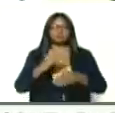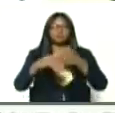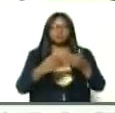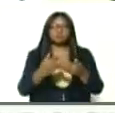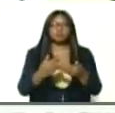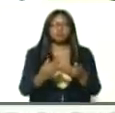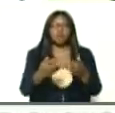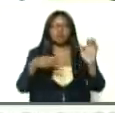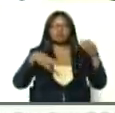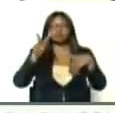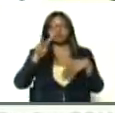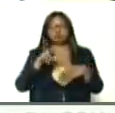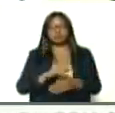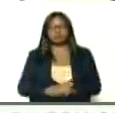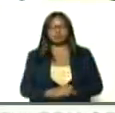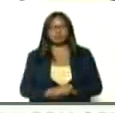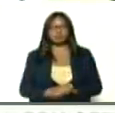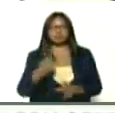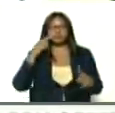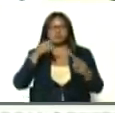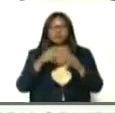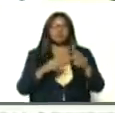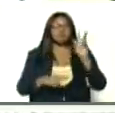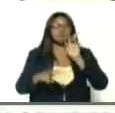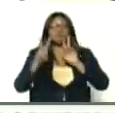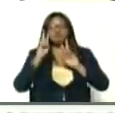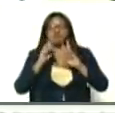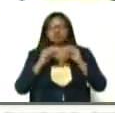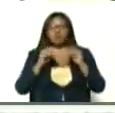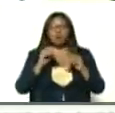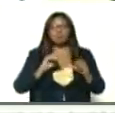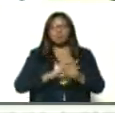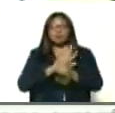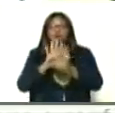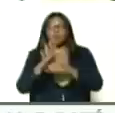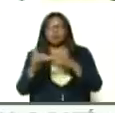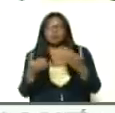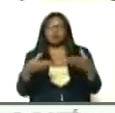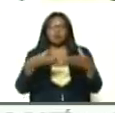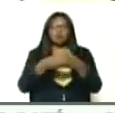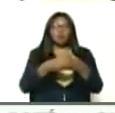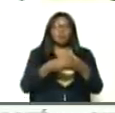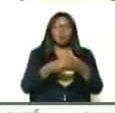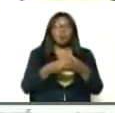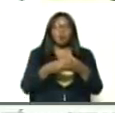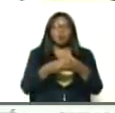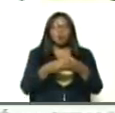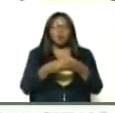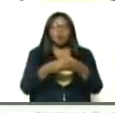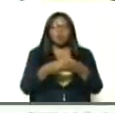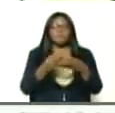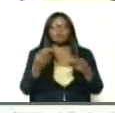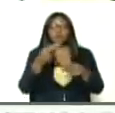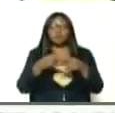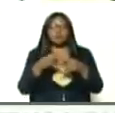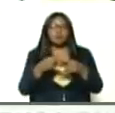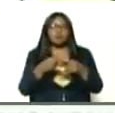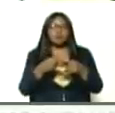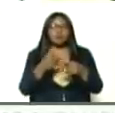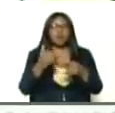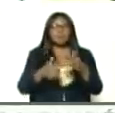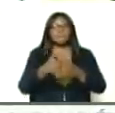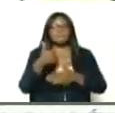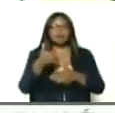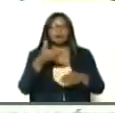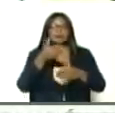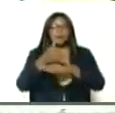está el número 12, priorizar la inmunización, contra la COVID, a los grupos, de riesgos, de las entidades, con mayor